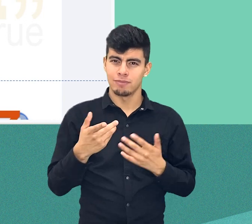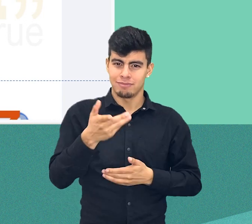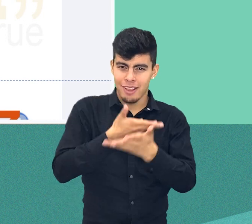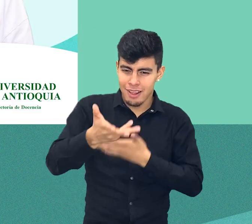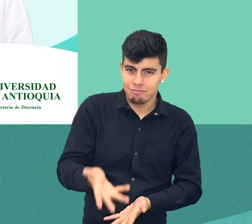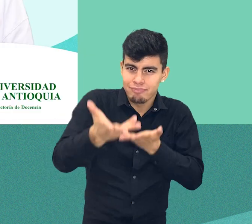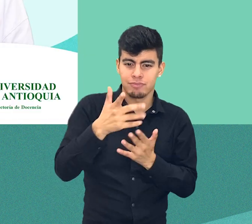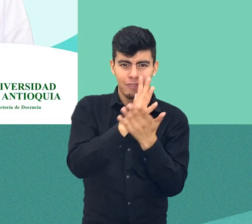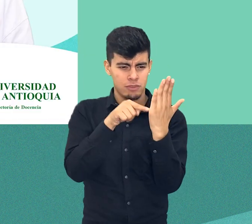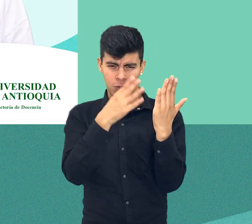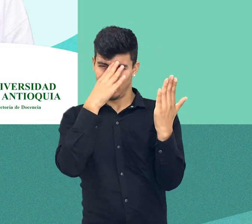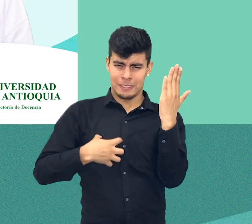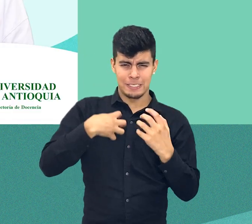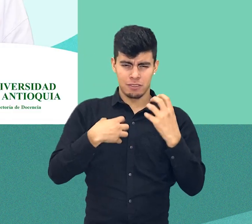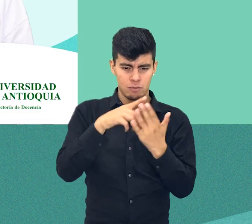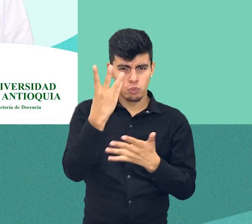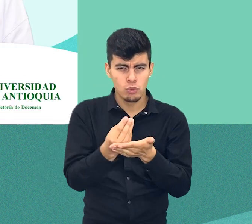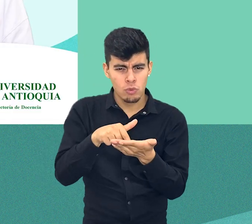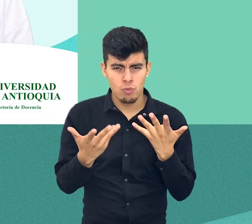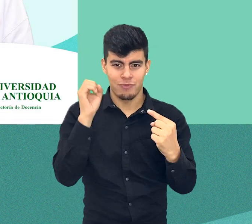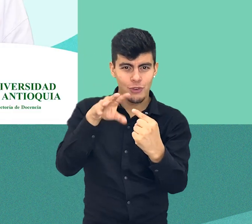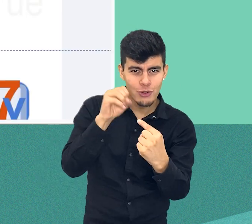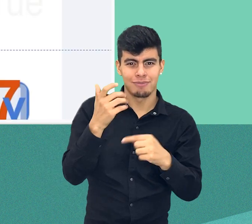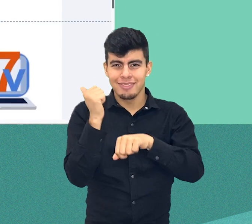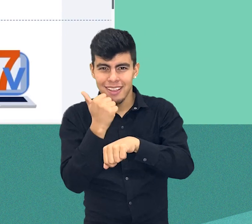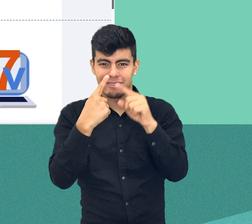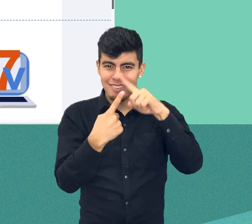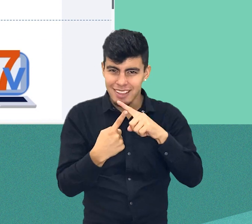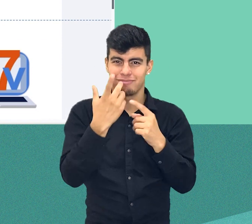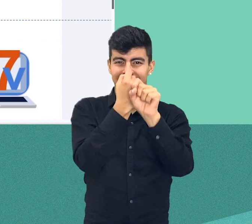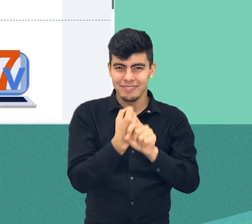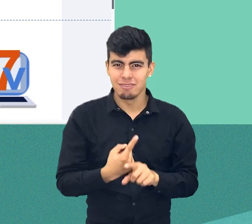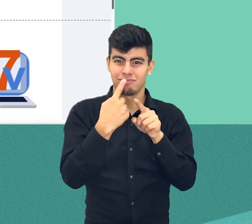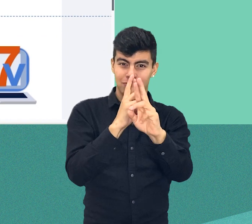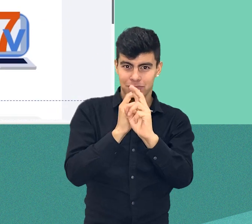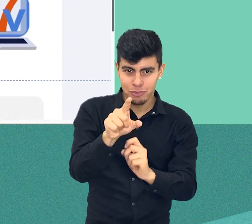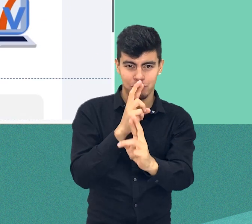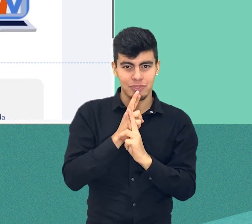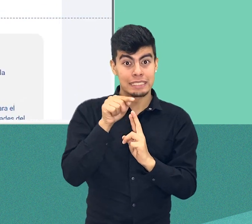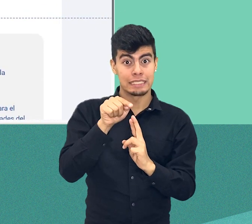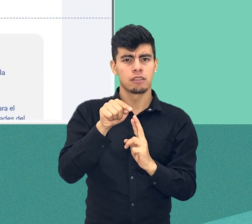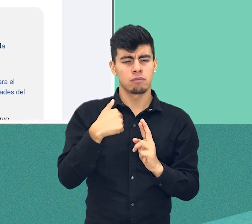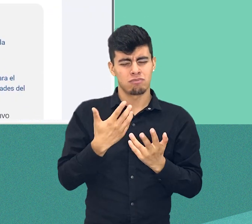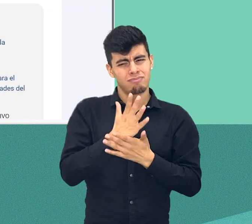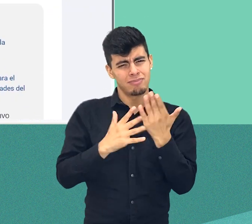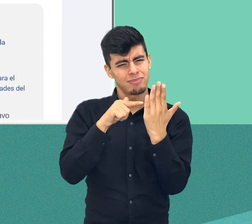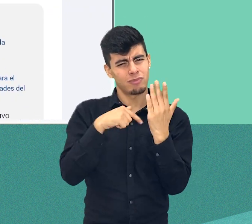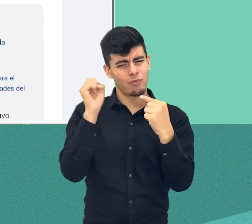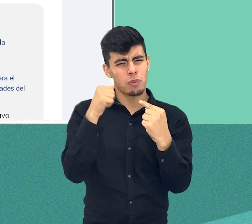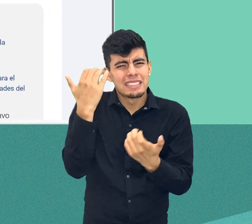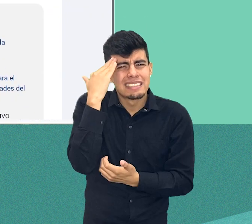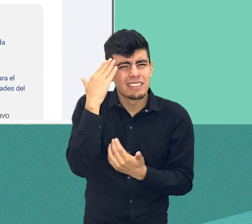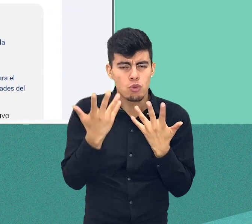cuestionario. Cómo acceder a la nota obtenida en un foro. Si hacemos clic sobre alguno de los foros calificables de nuestro